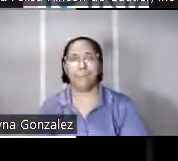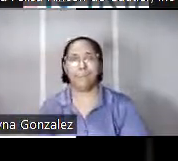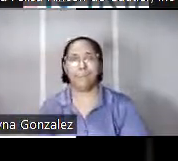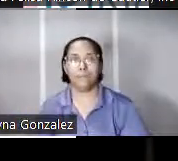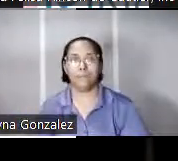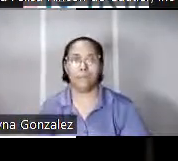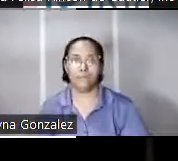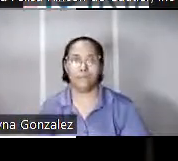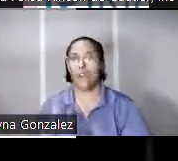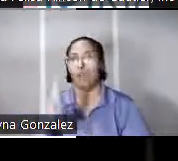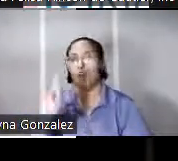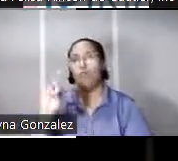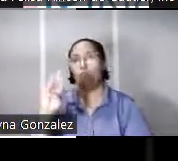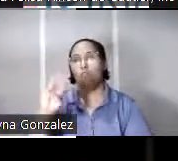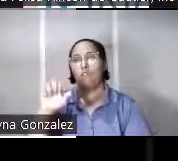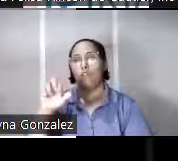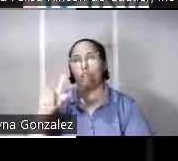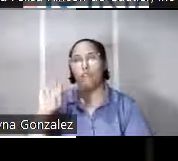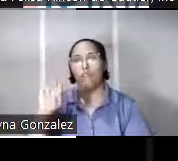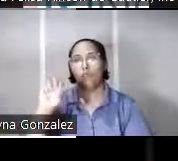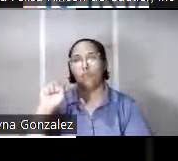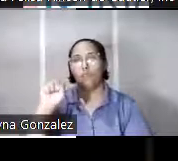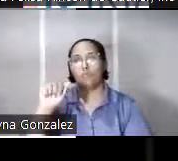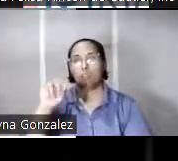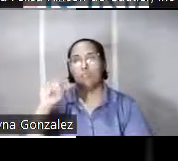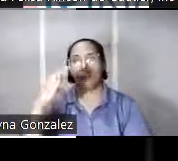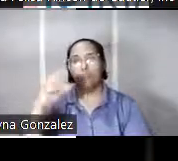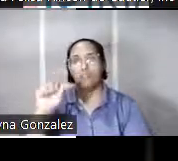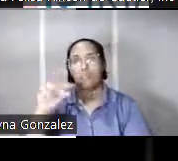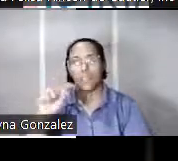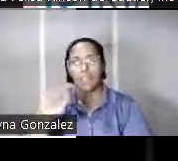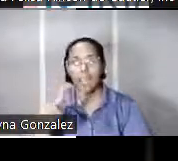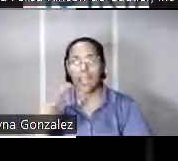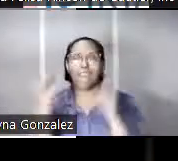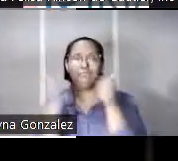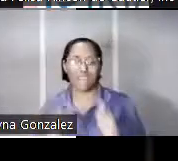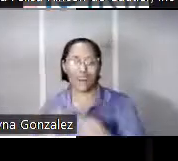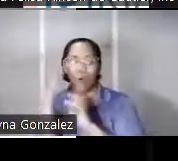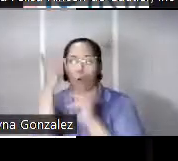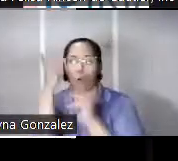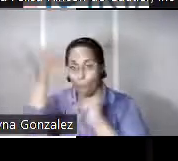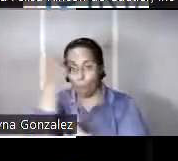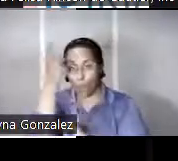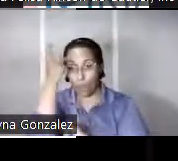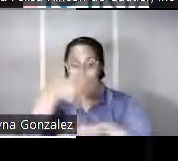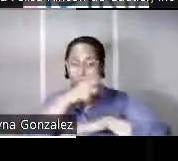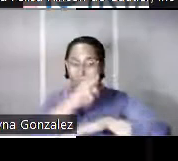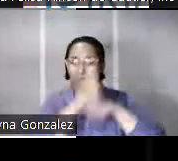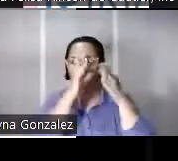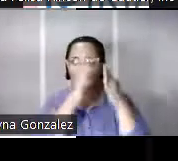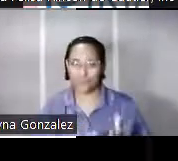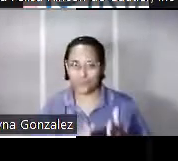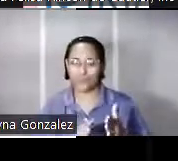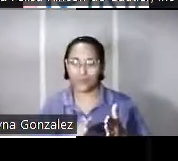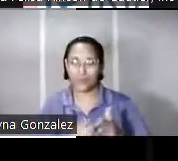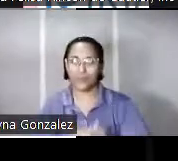don Roberto Sánchez Vileya una de las grandes figuras de la política puertorriqueña tremendamente invisibilizado